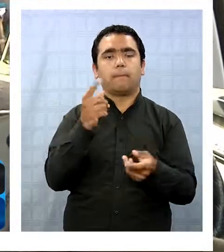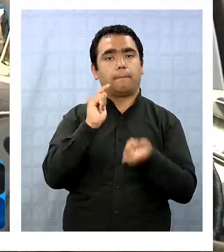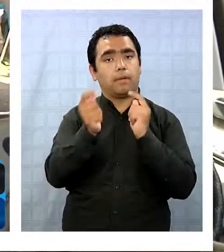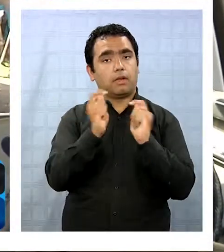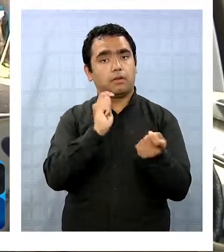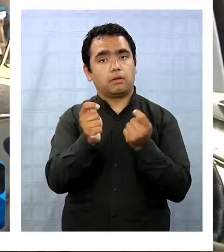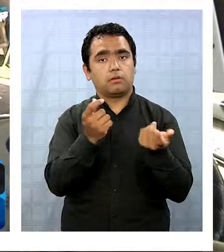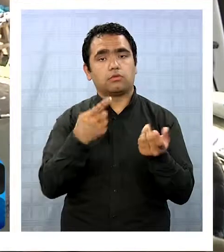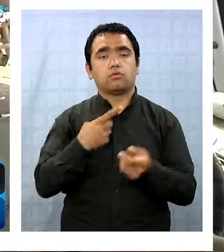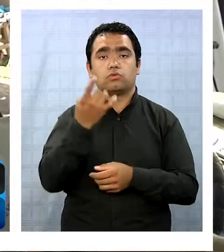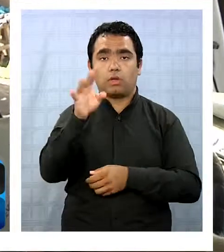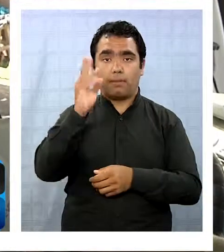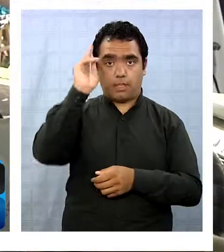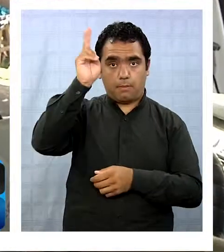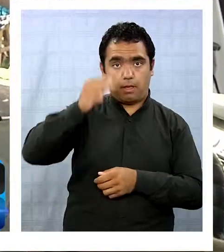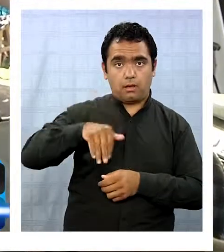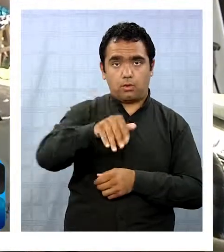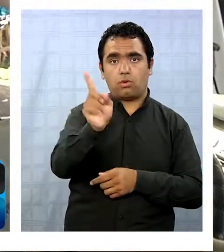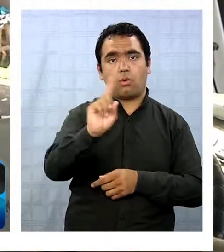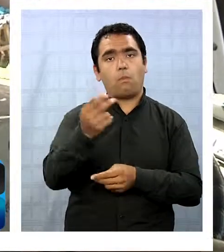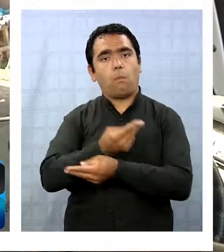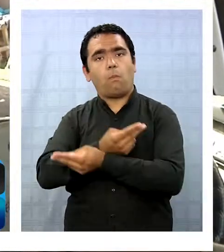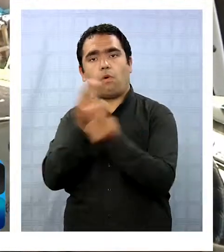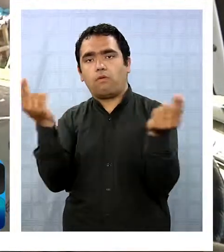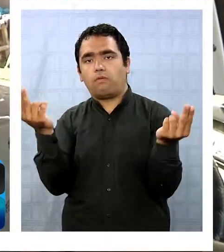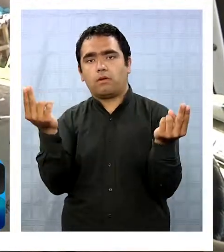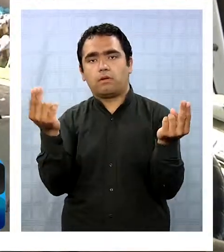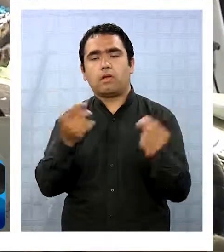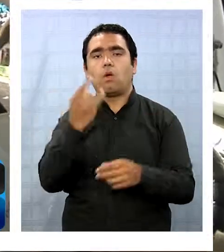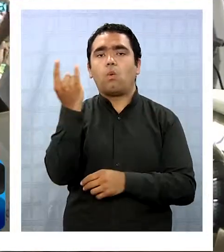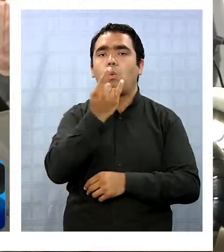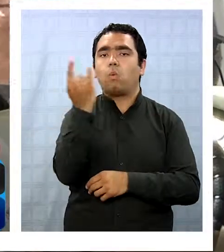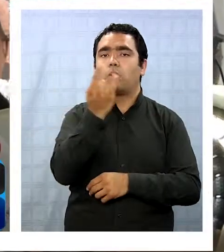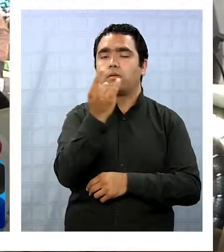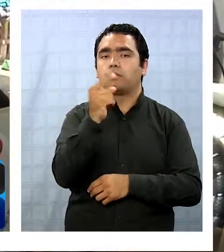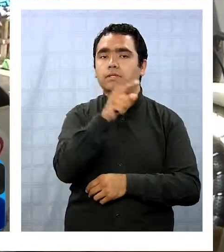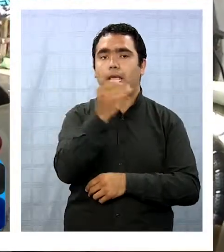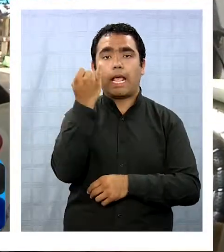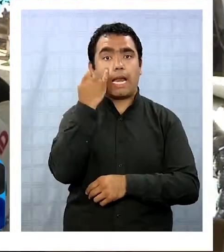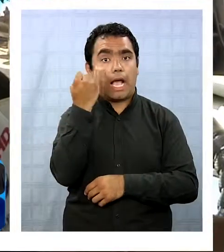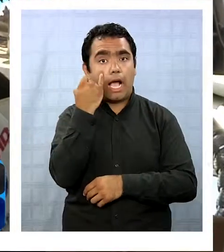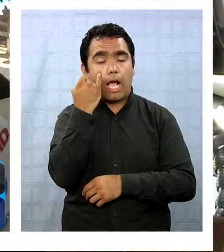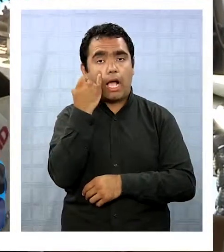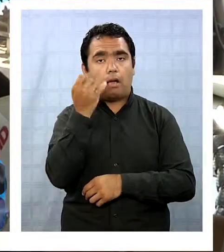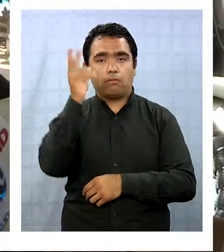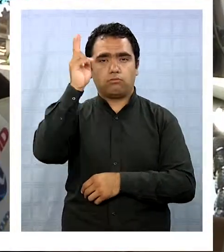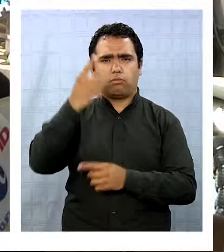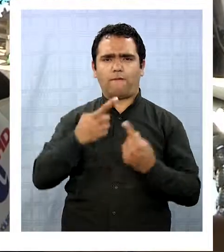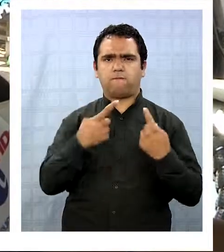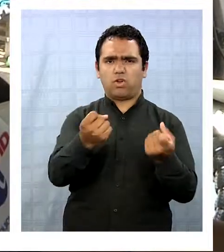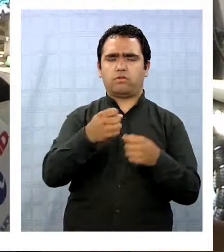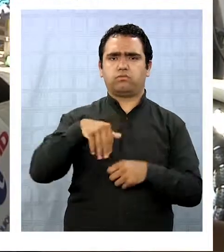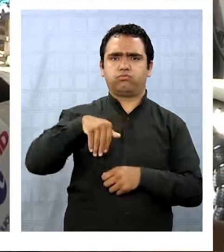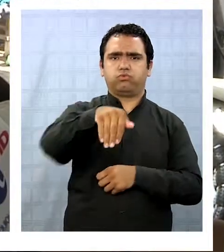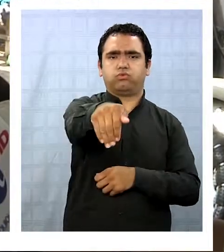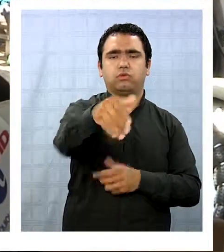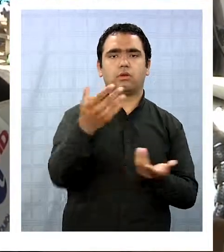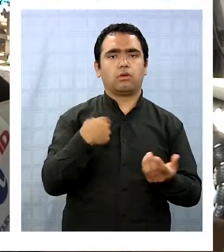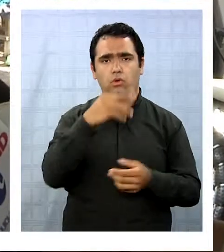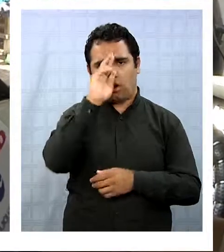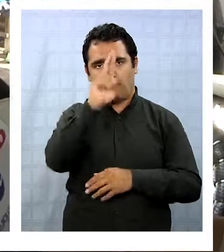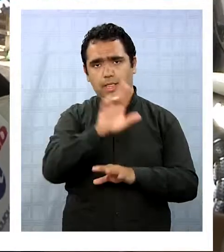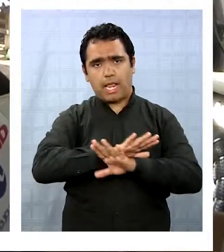no solamente para el micro, sino que para el público. Pasan por la universidad Inacap a toda velocidad, no respetan nada,